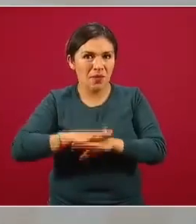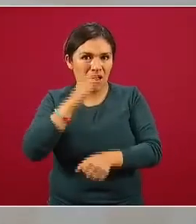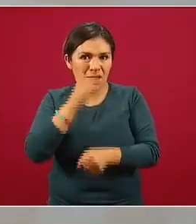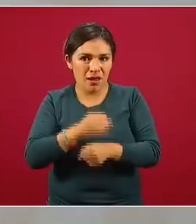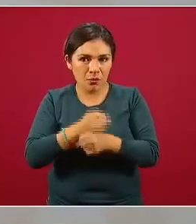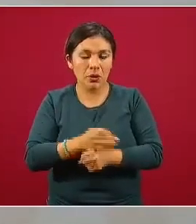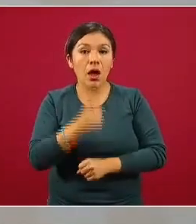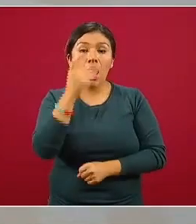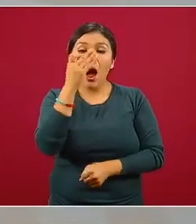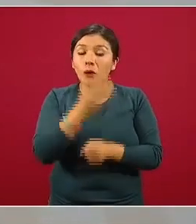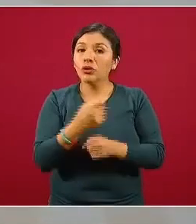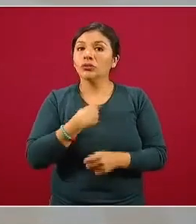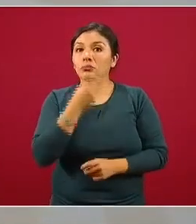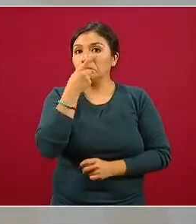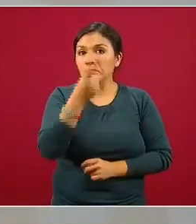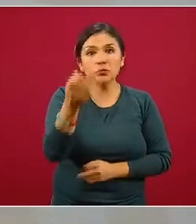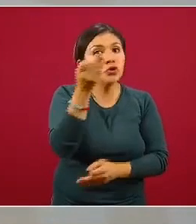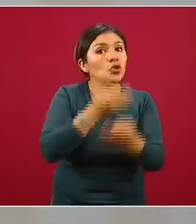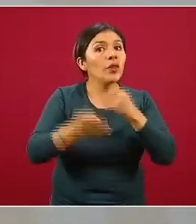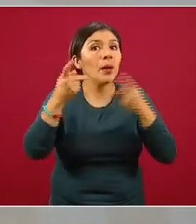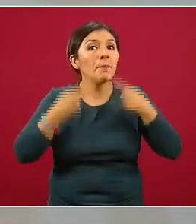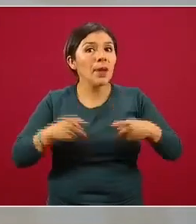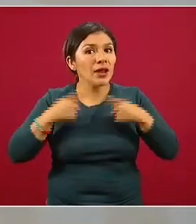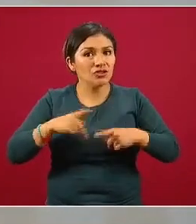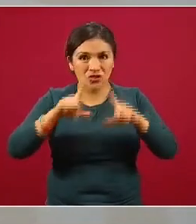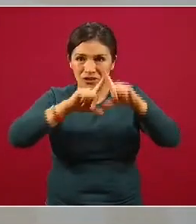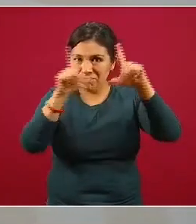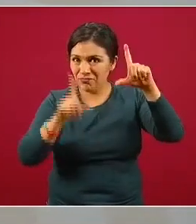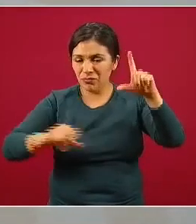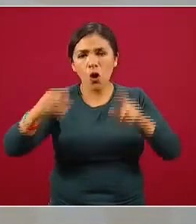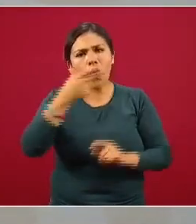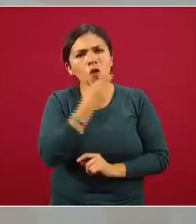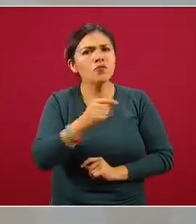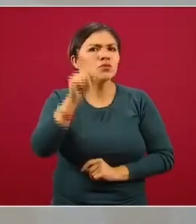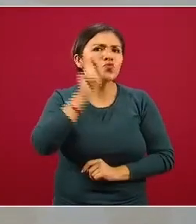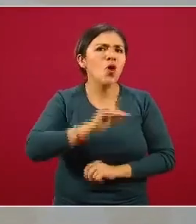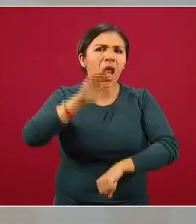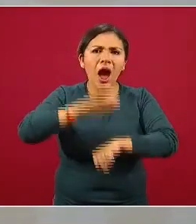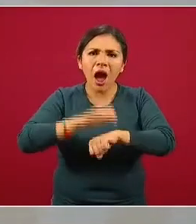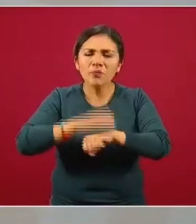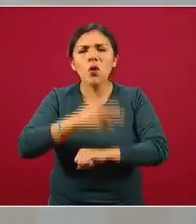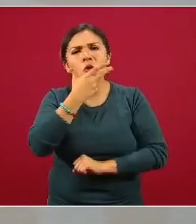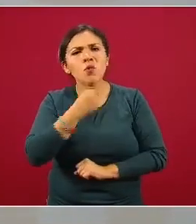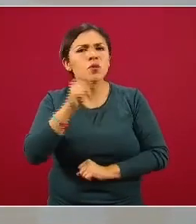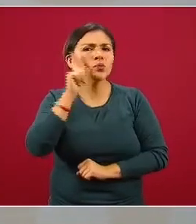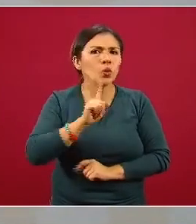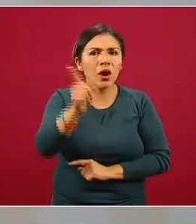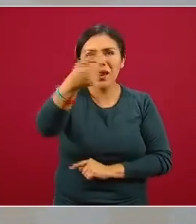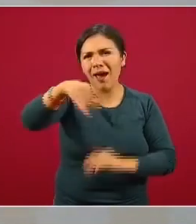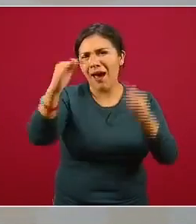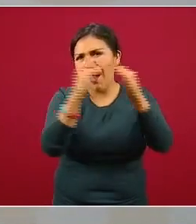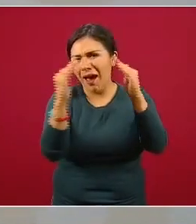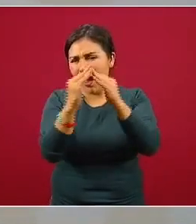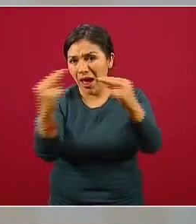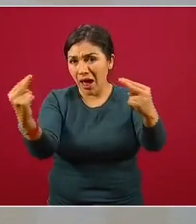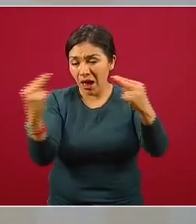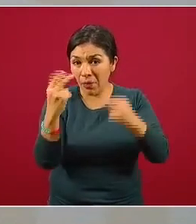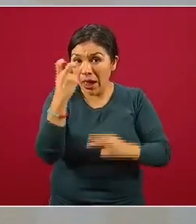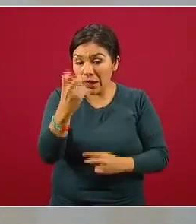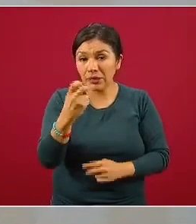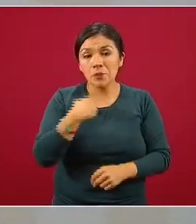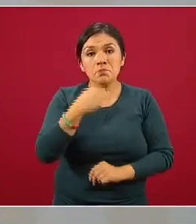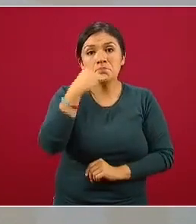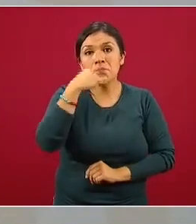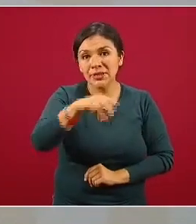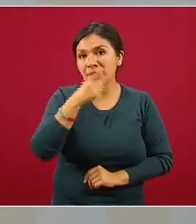quiero dirigirme brevemente a todos los ciudadanos, ciudadanas, a todos los amigos y amigas que nos escuchan en sus casas. Es un mensaje para